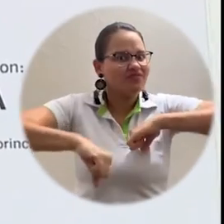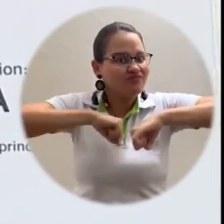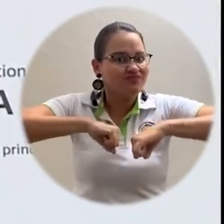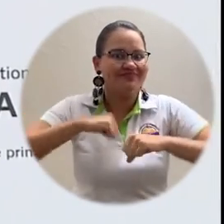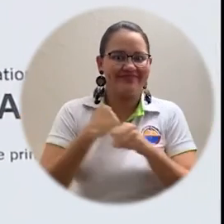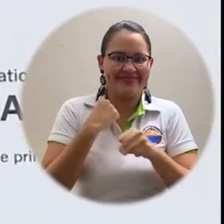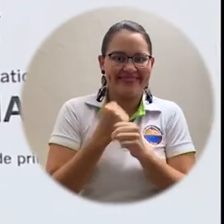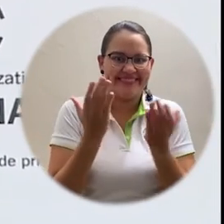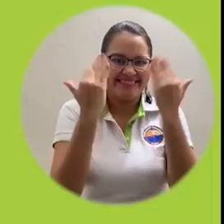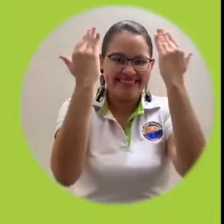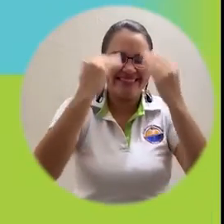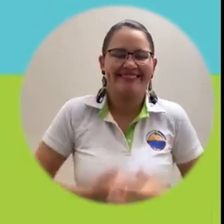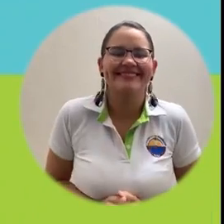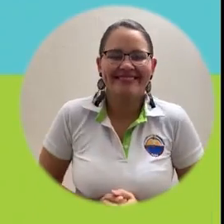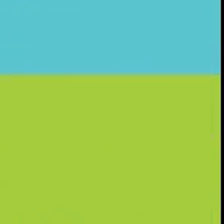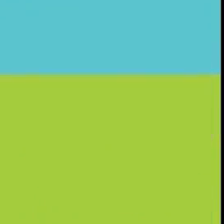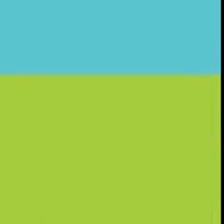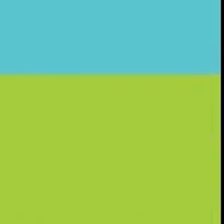Universidad del Magdalena. ¡Gracias!